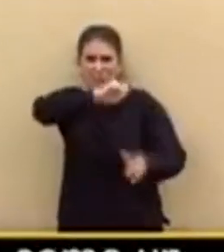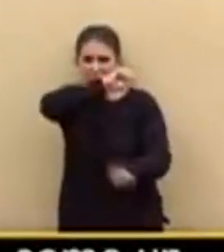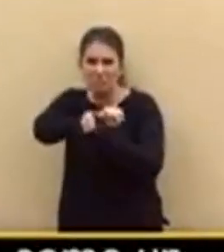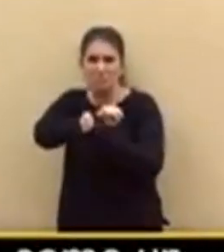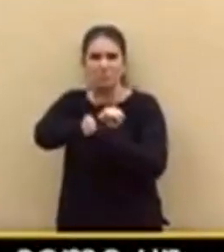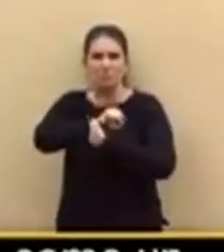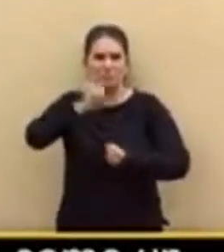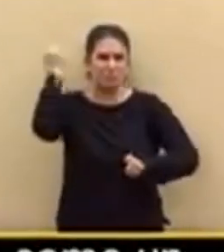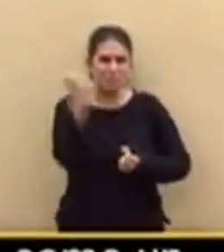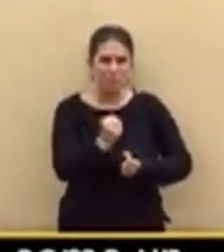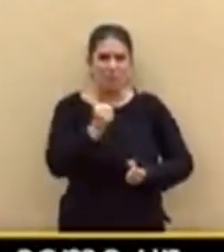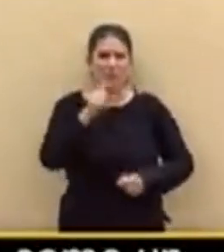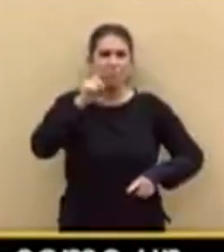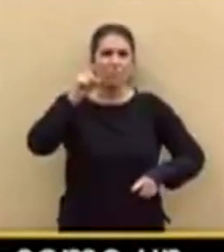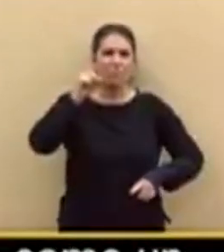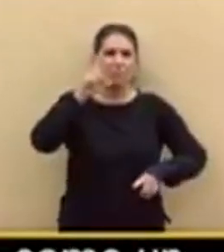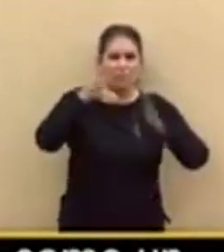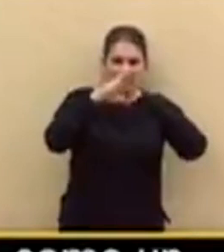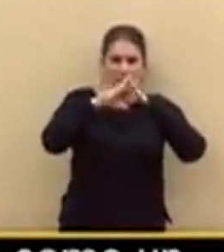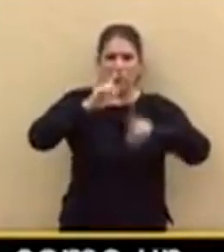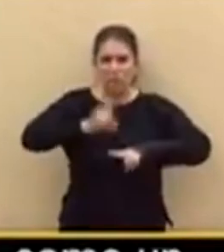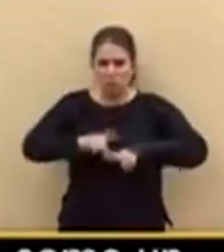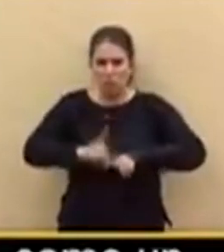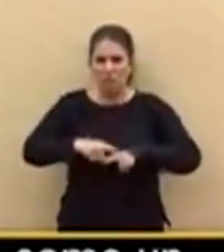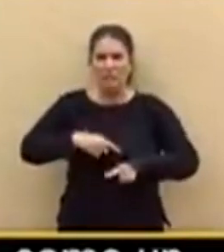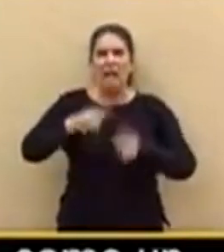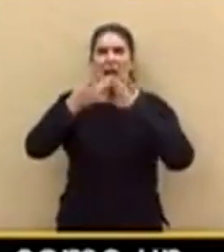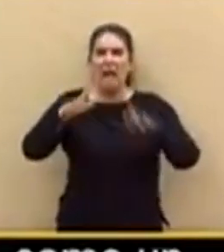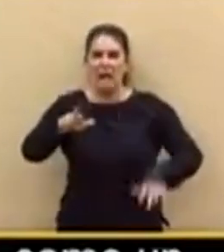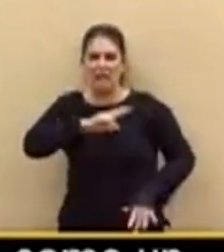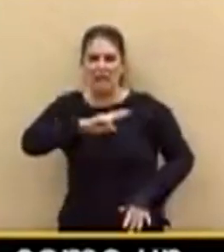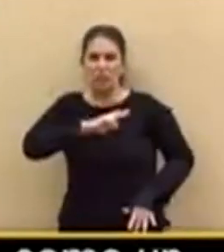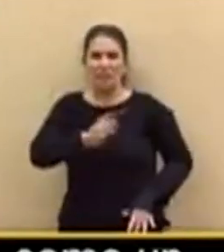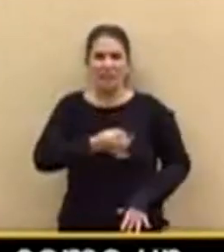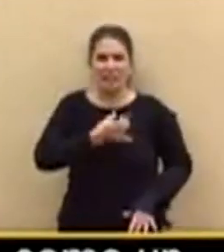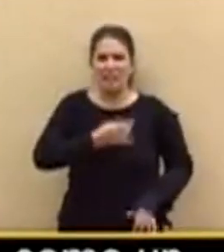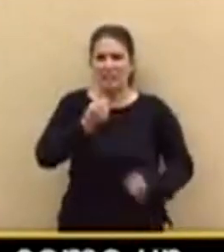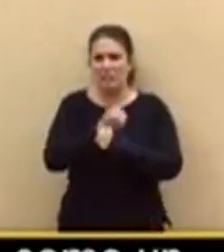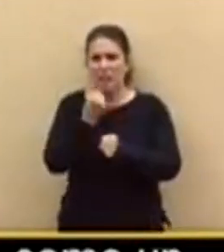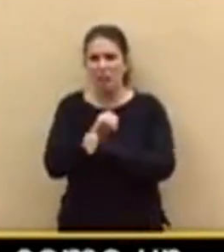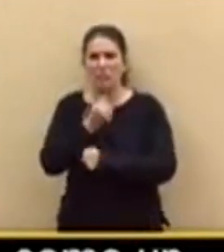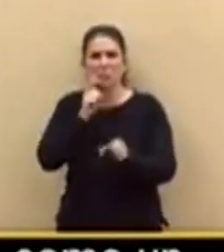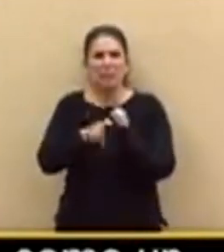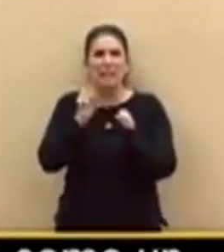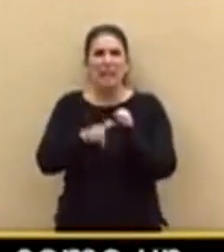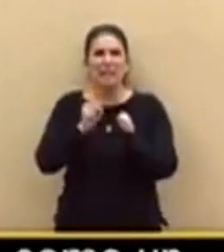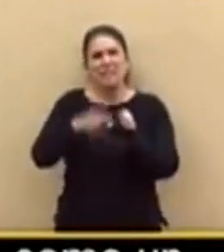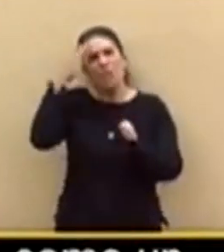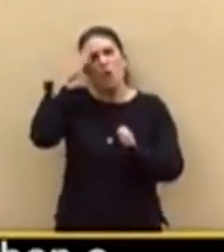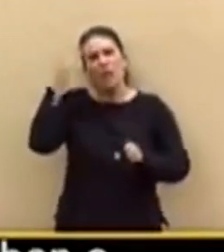homosexuales, a ateos, maestros, intelectuales, a sindicalistas, a trabajadores y a militantes de todas las ideologías representadas hoy en esta